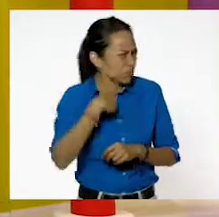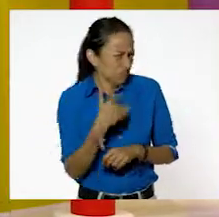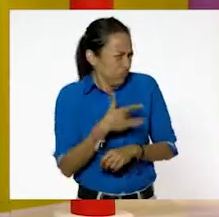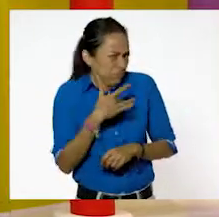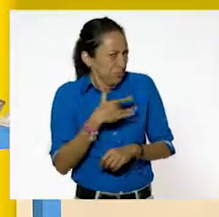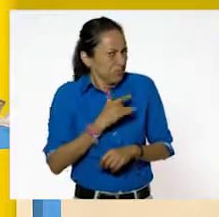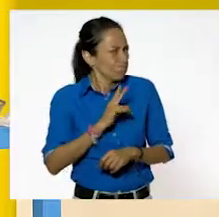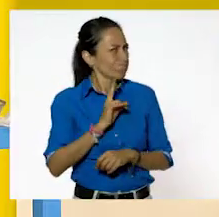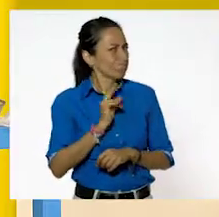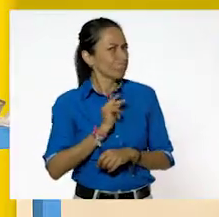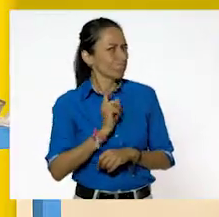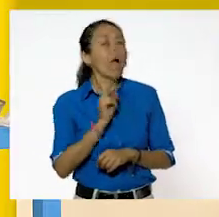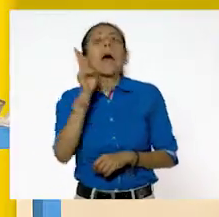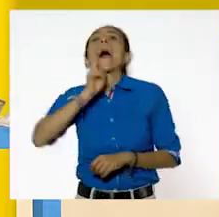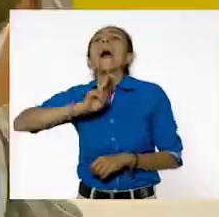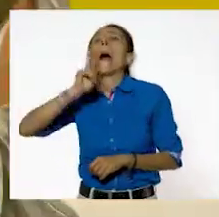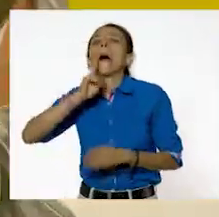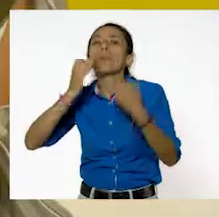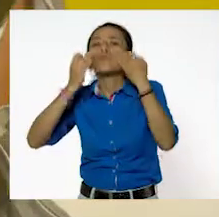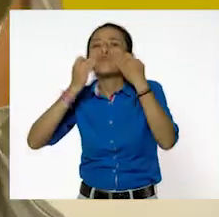Vamos a comprobarlo. Atentos.